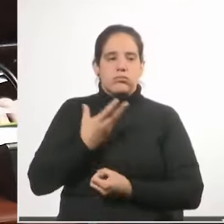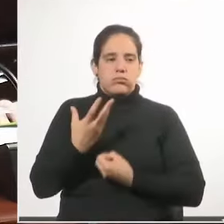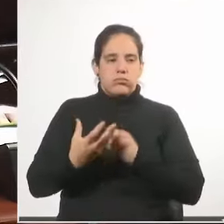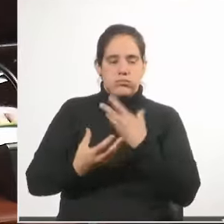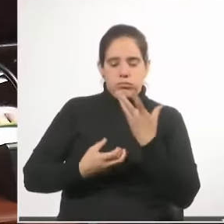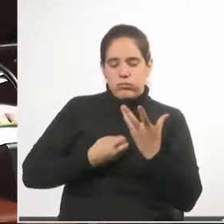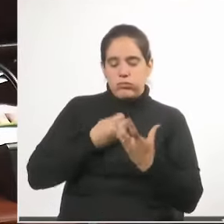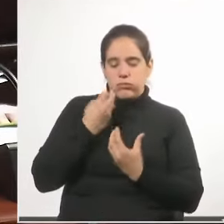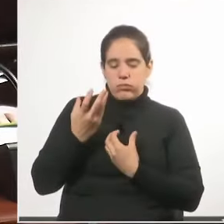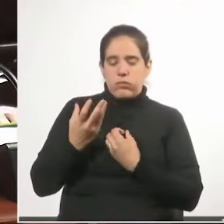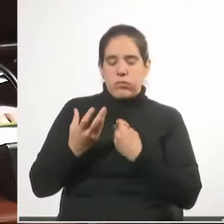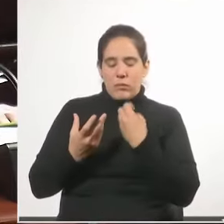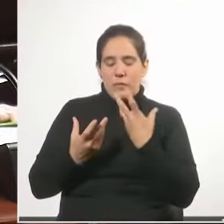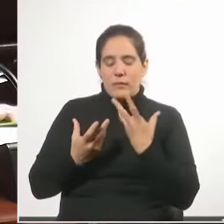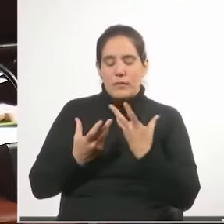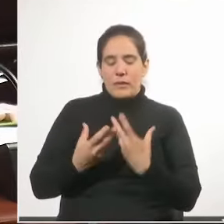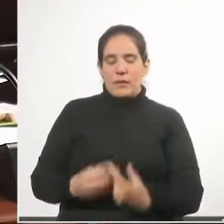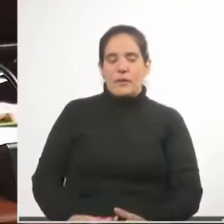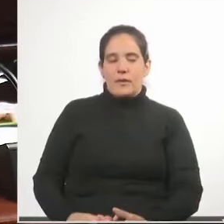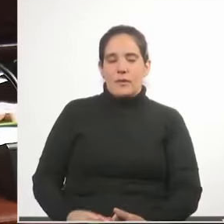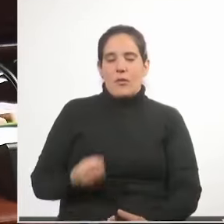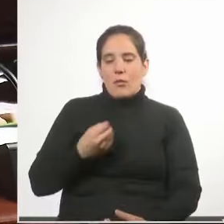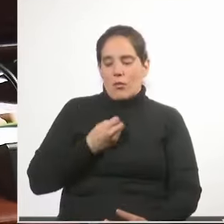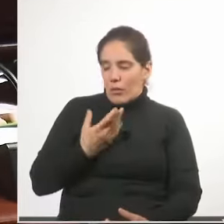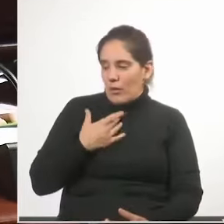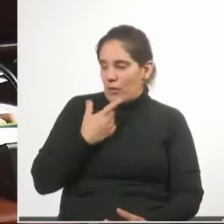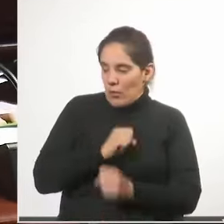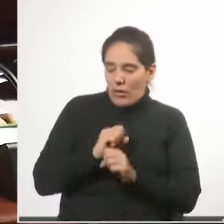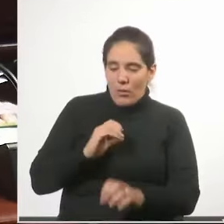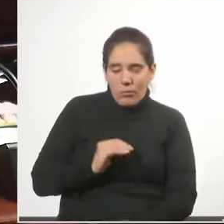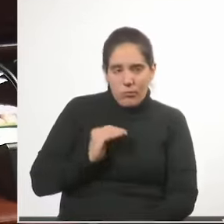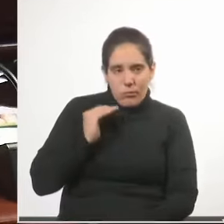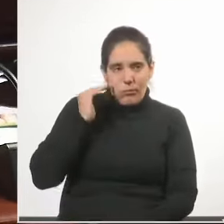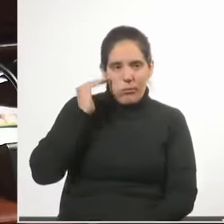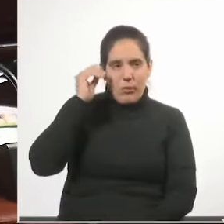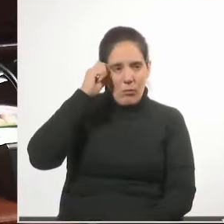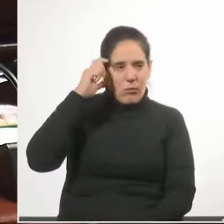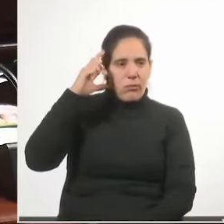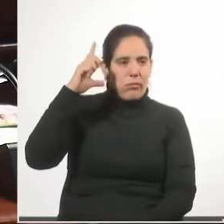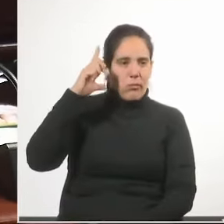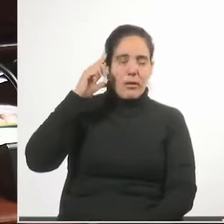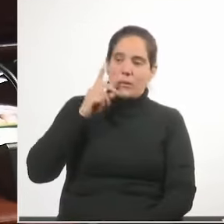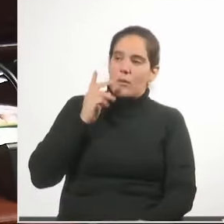toda su potencialidad sus facultades y sus derechos.